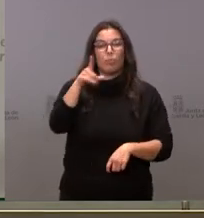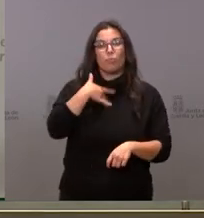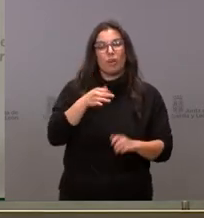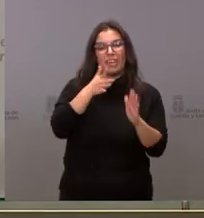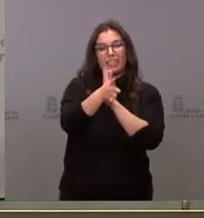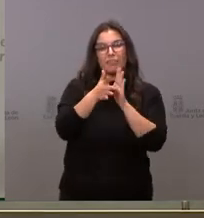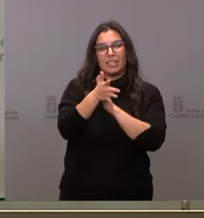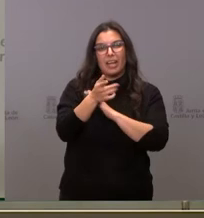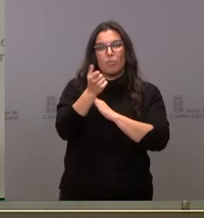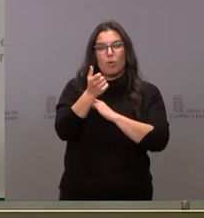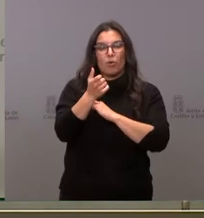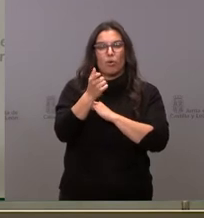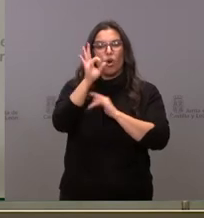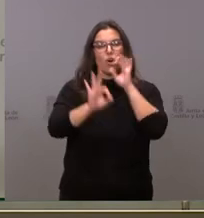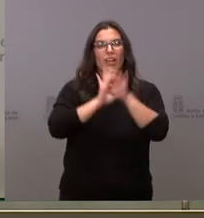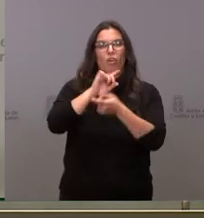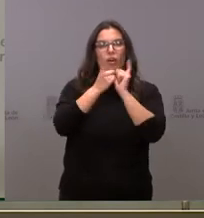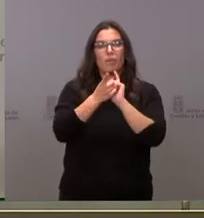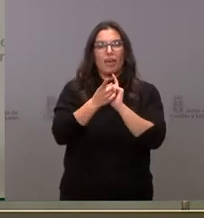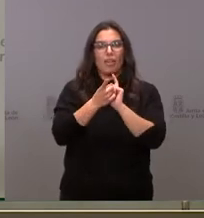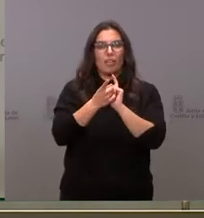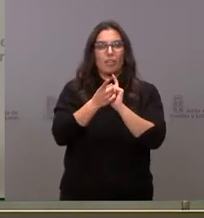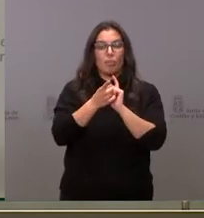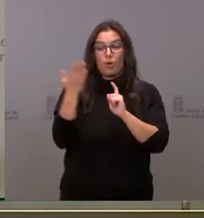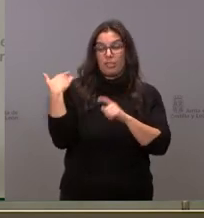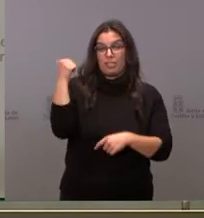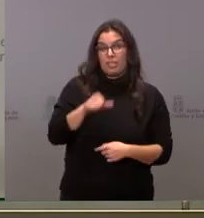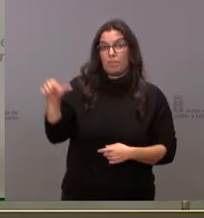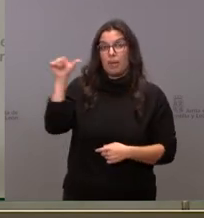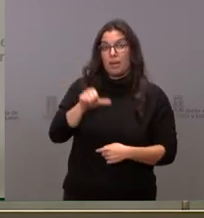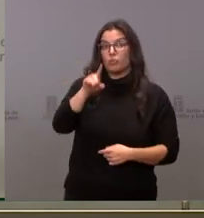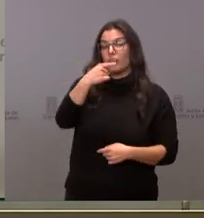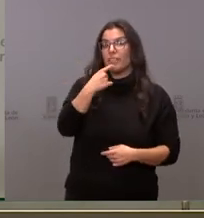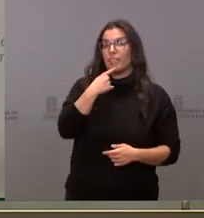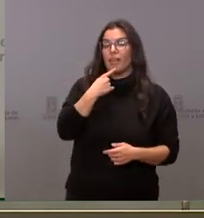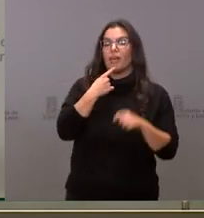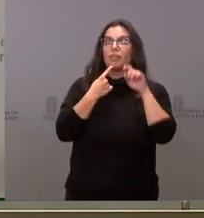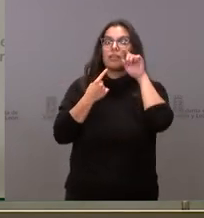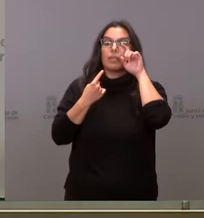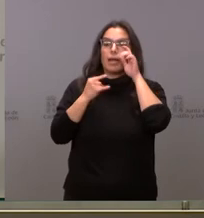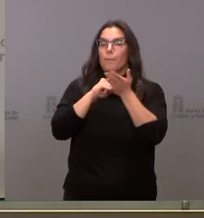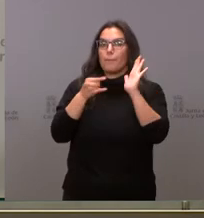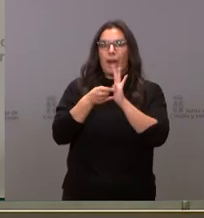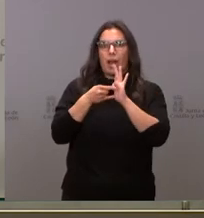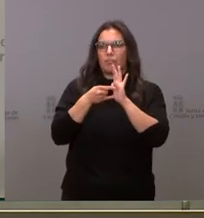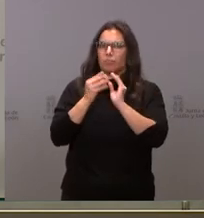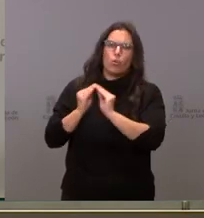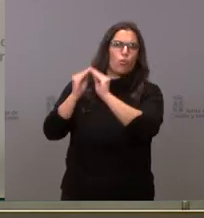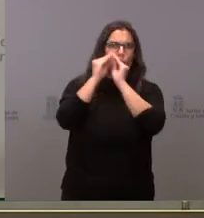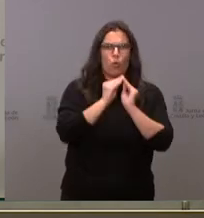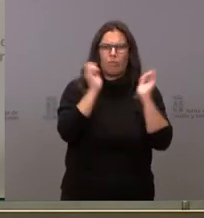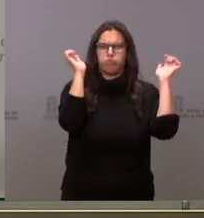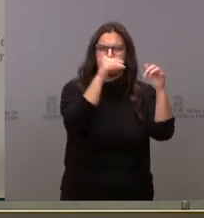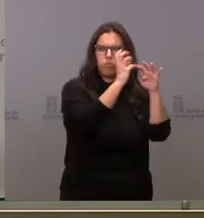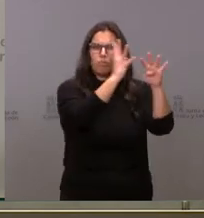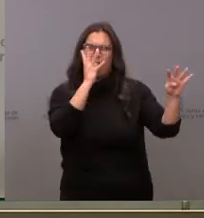que ha cambiado a nivel organizativo para modificar un poco el plan porque hace unas semanas usted dijo que no iba a haber vacunódromos